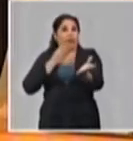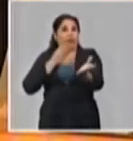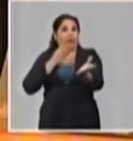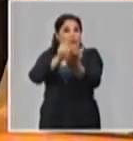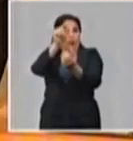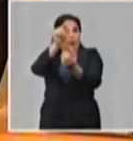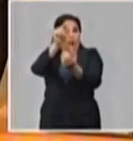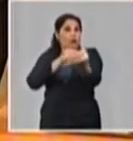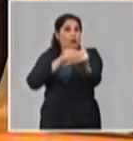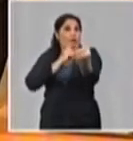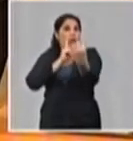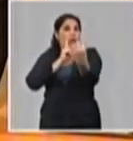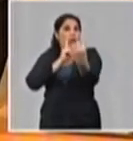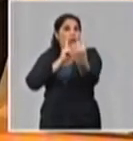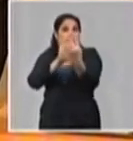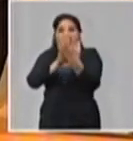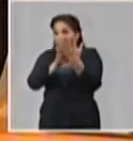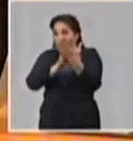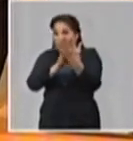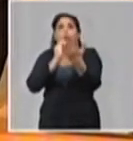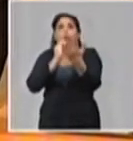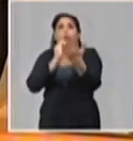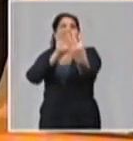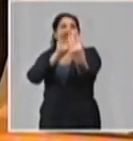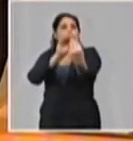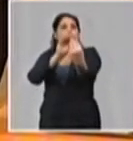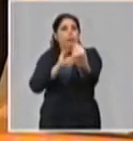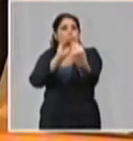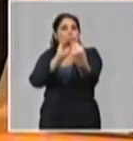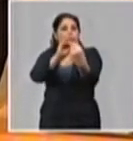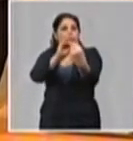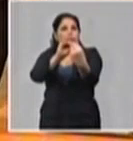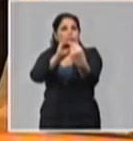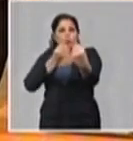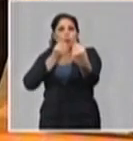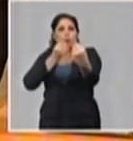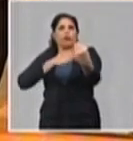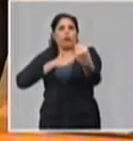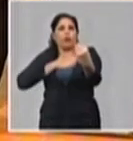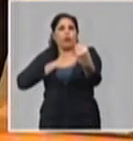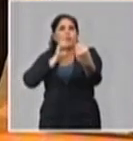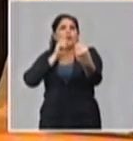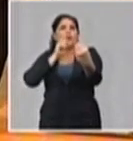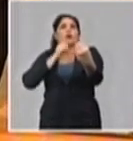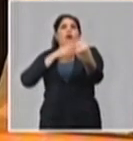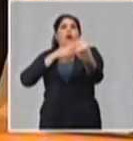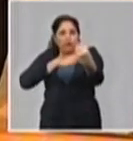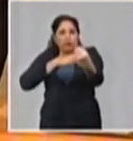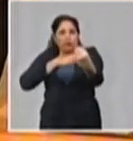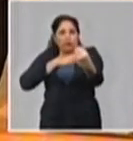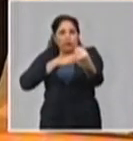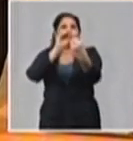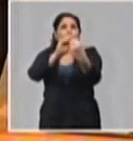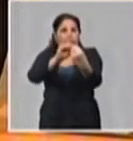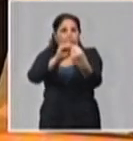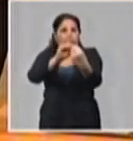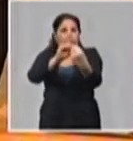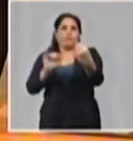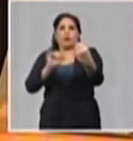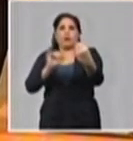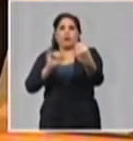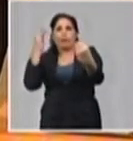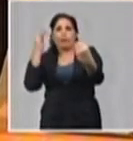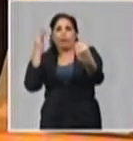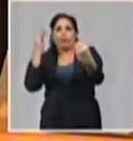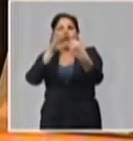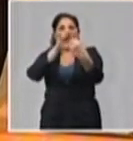con esas personas. Y por eso las medidas de desinfección cobran un papel tan importante